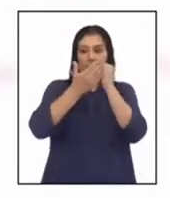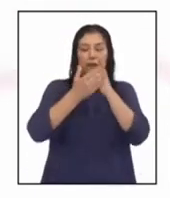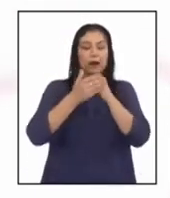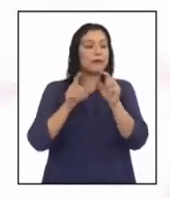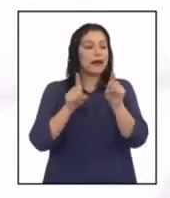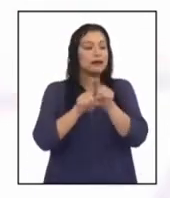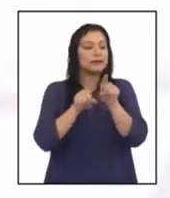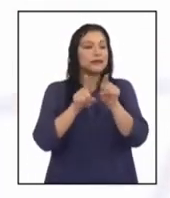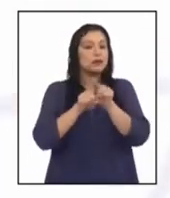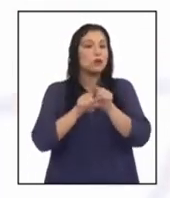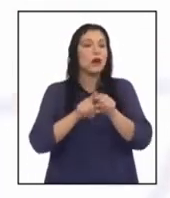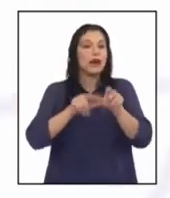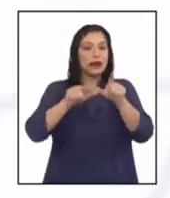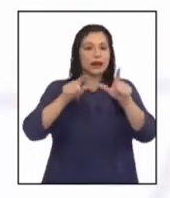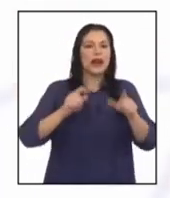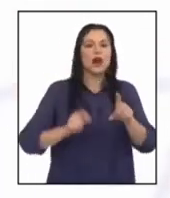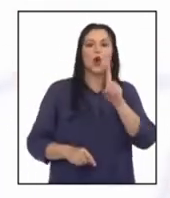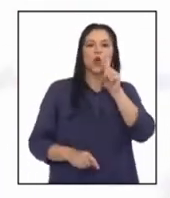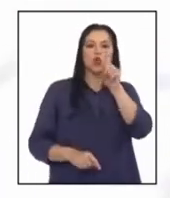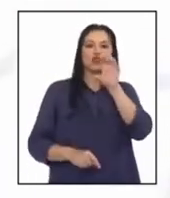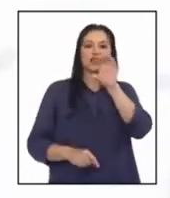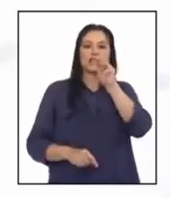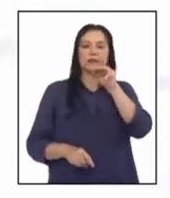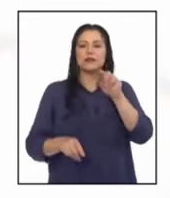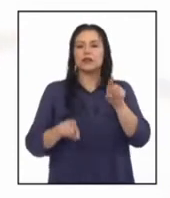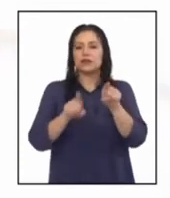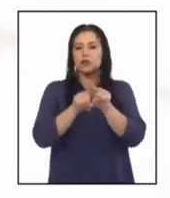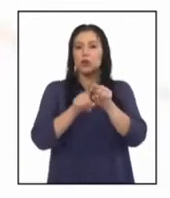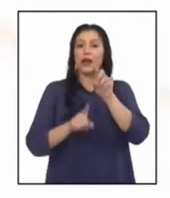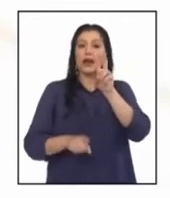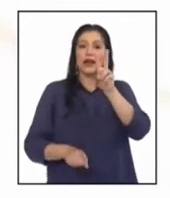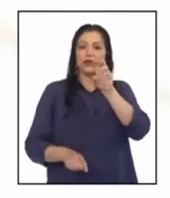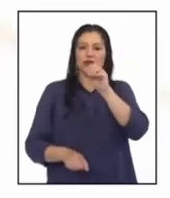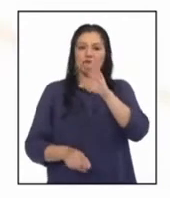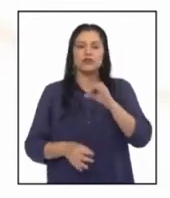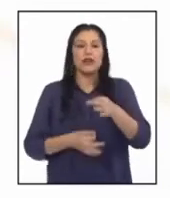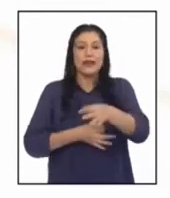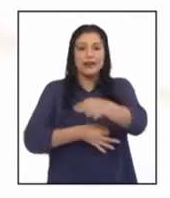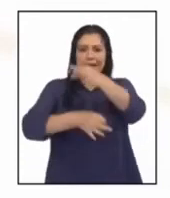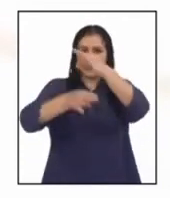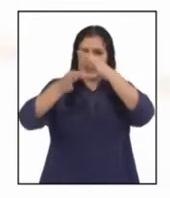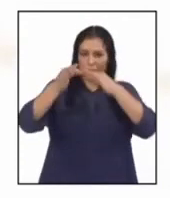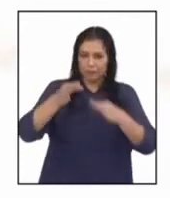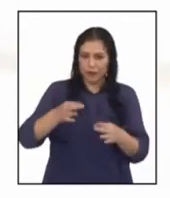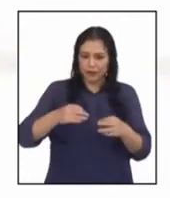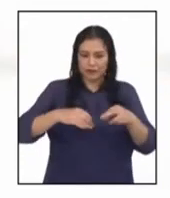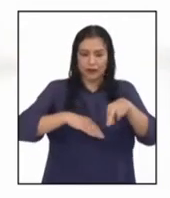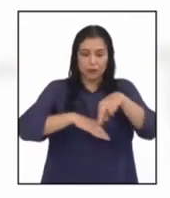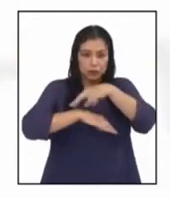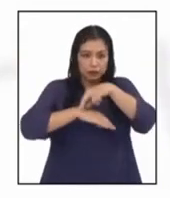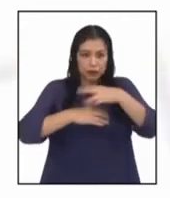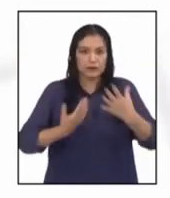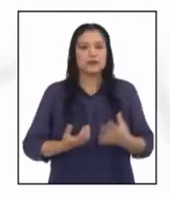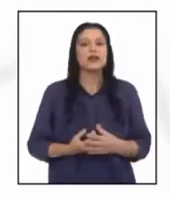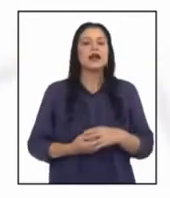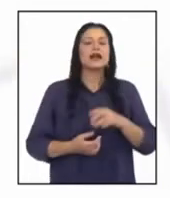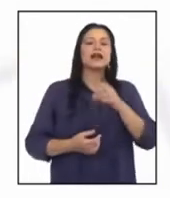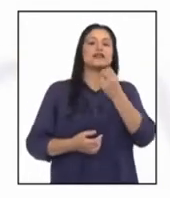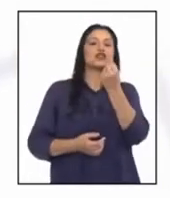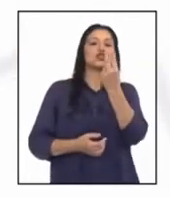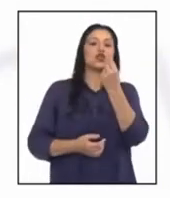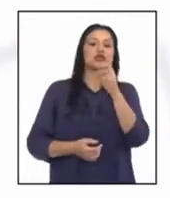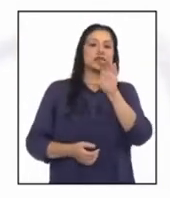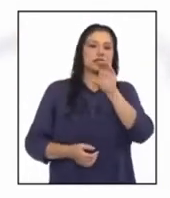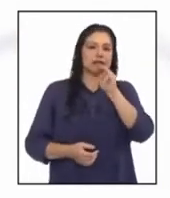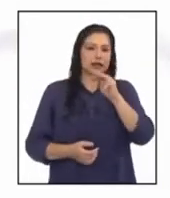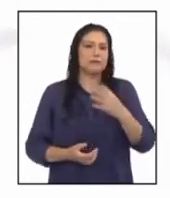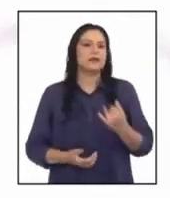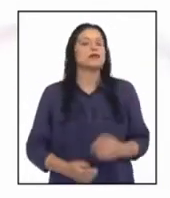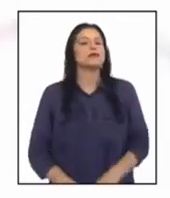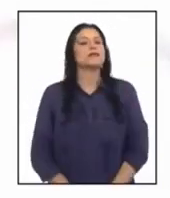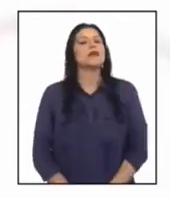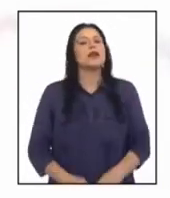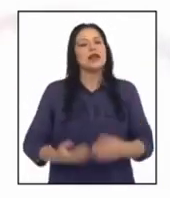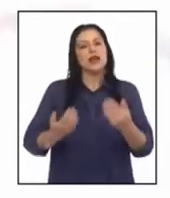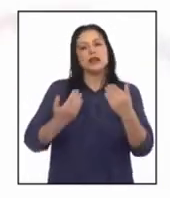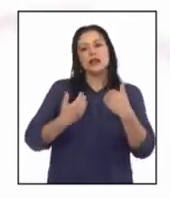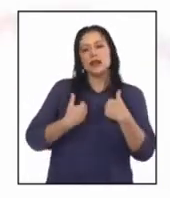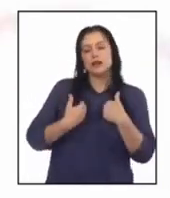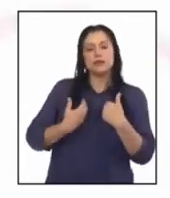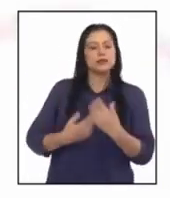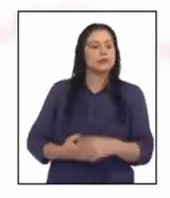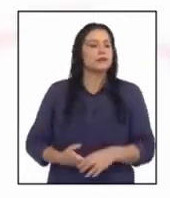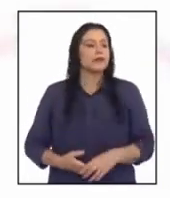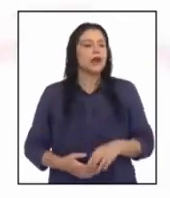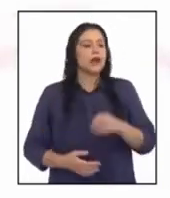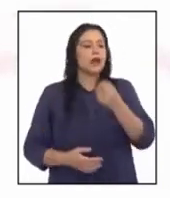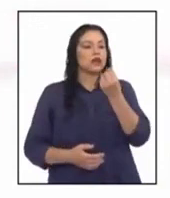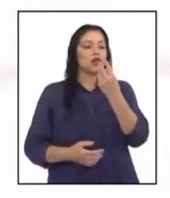la medida real como un centímetro es a 200 metros. Reemplazamos la medida tomada en el plano que es 12 centímetros. Entonces, tenemos que